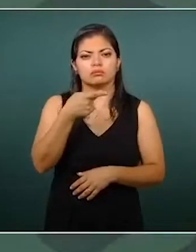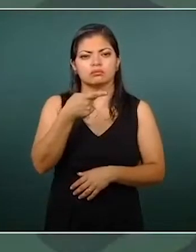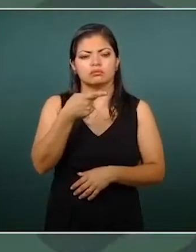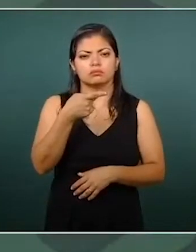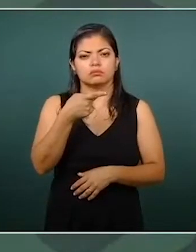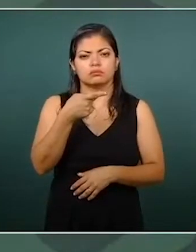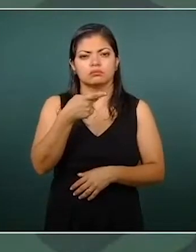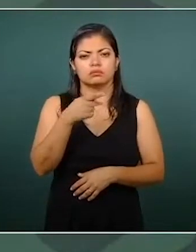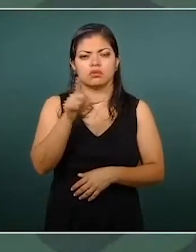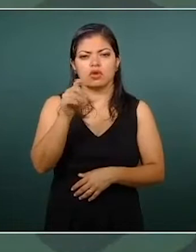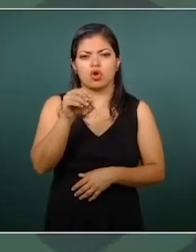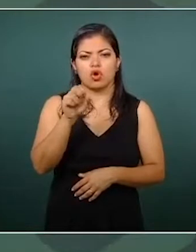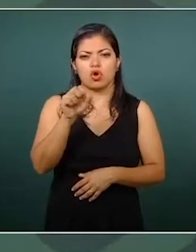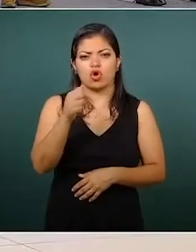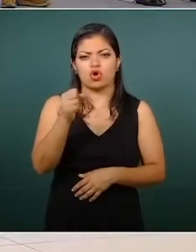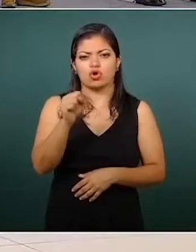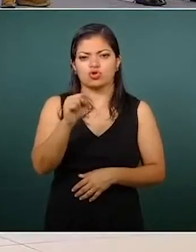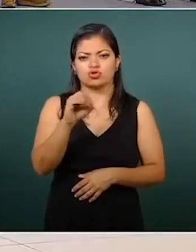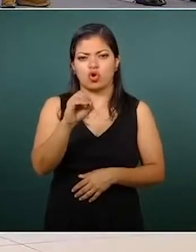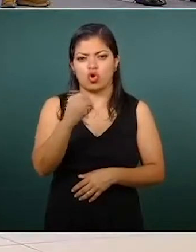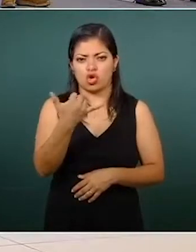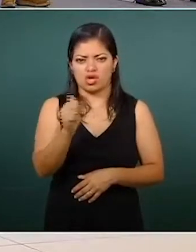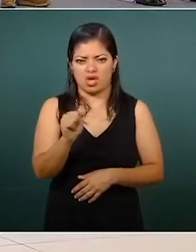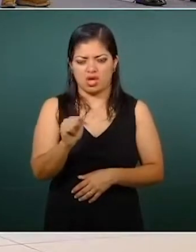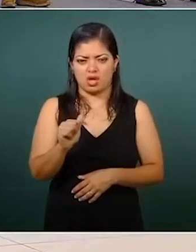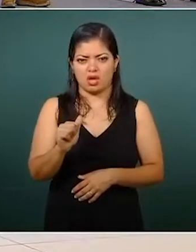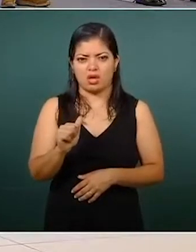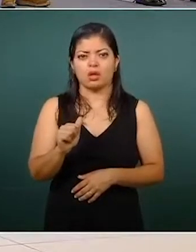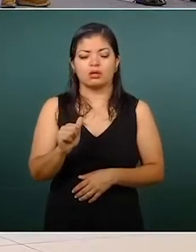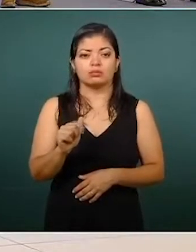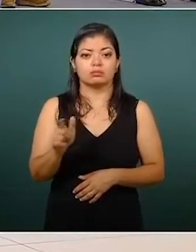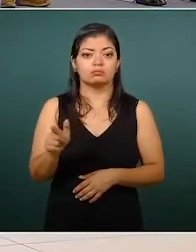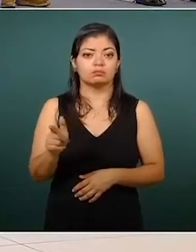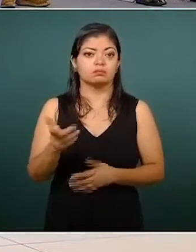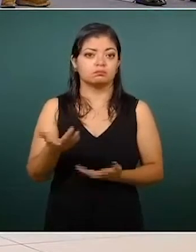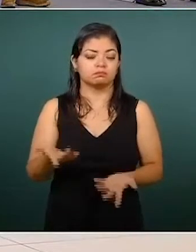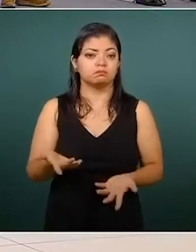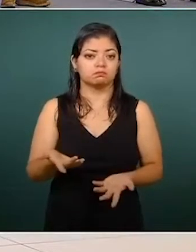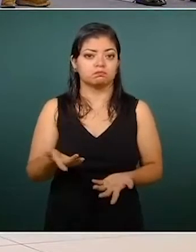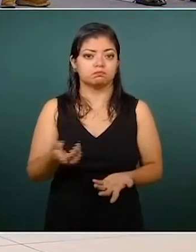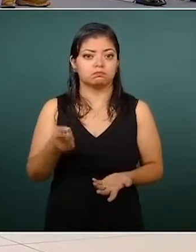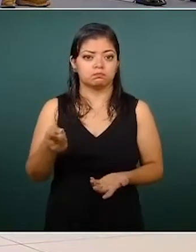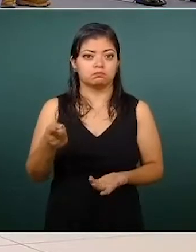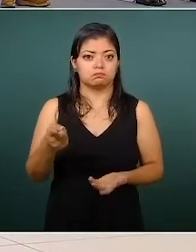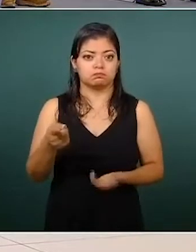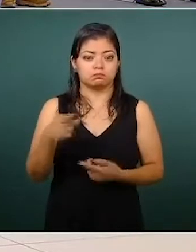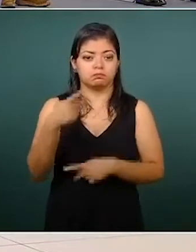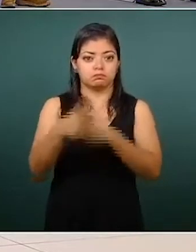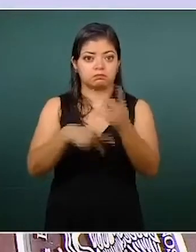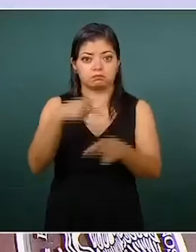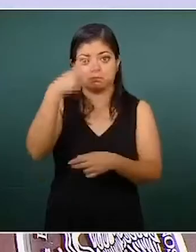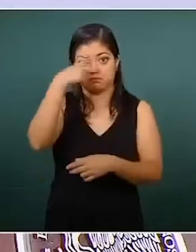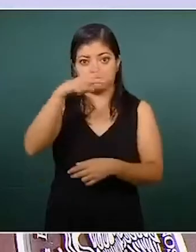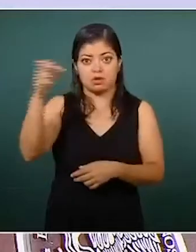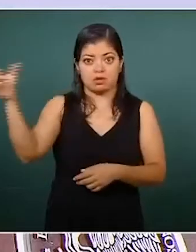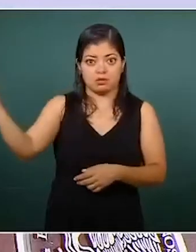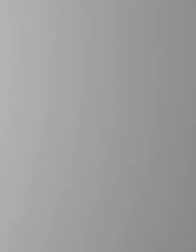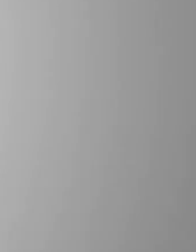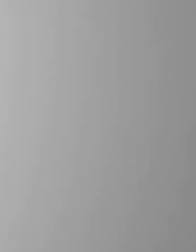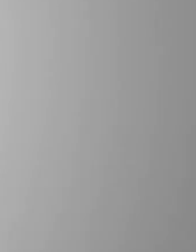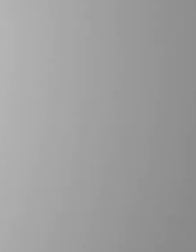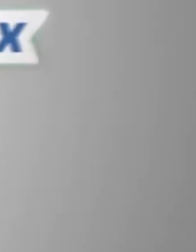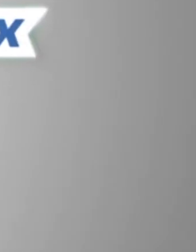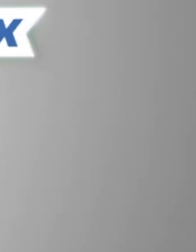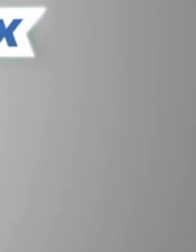Alfaro, la puesta en marcha será a mediados de agosto o 1 de septiembre. Para Noticias del Punto MX, Juan Carlos Huerta Vázquez.